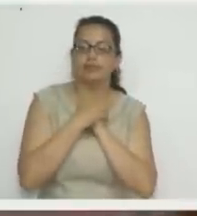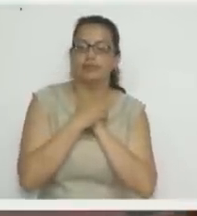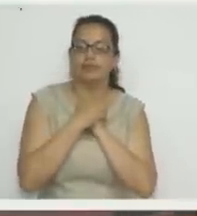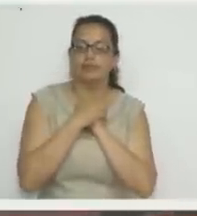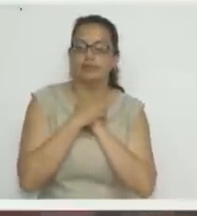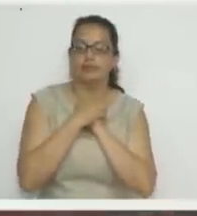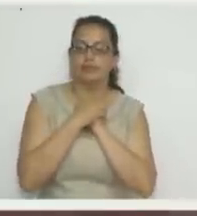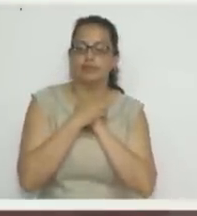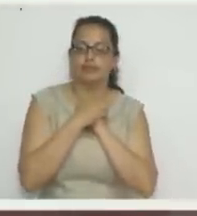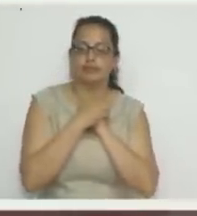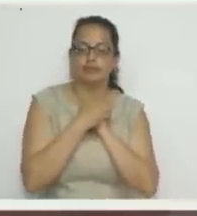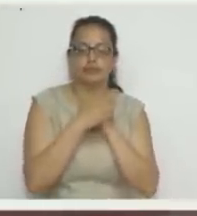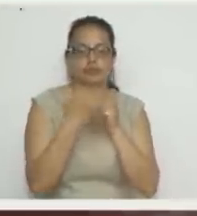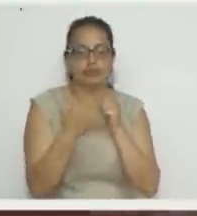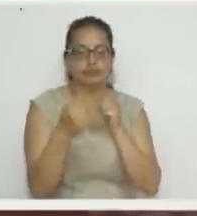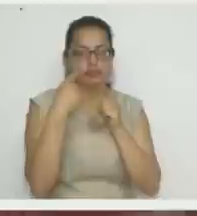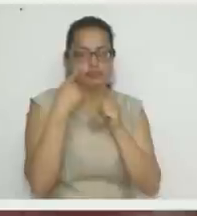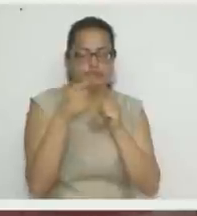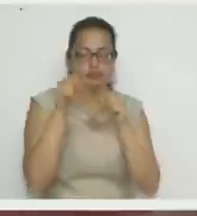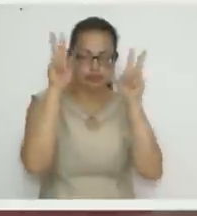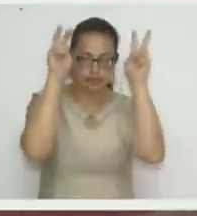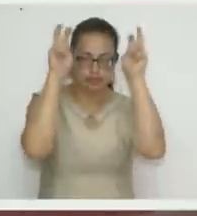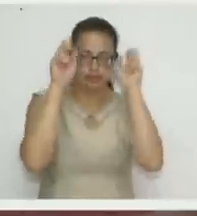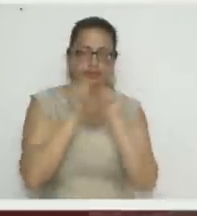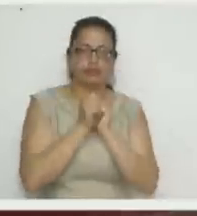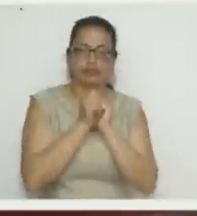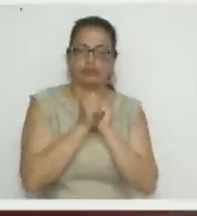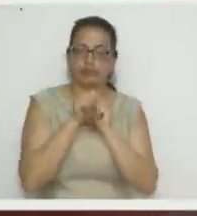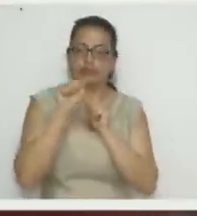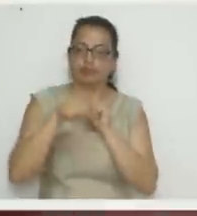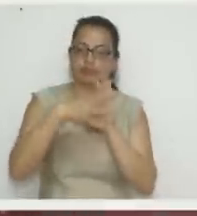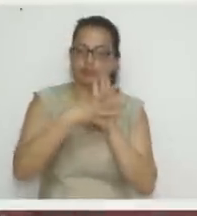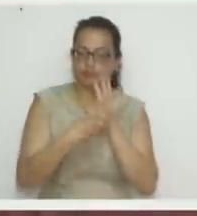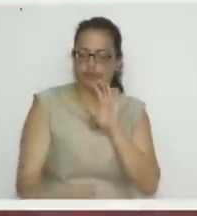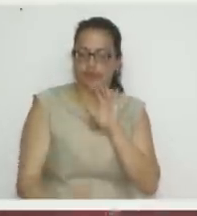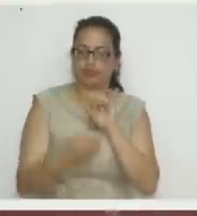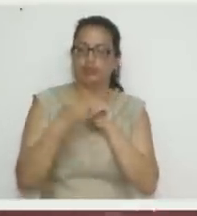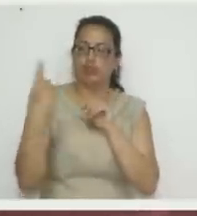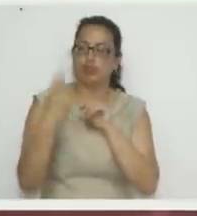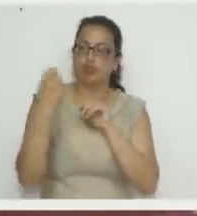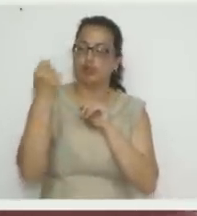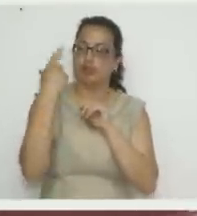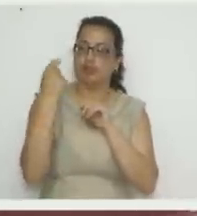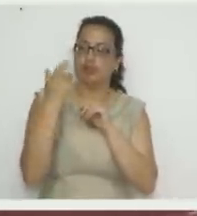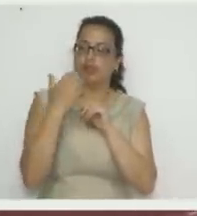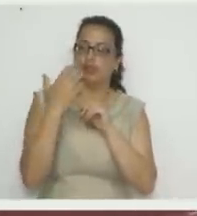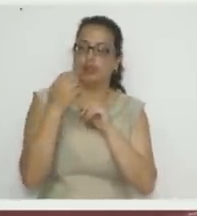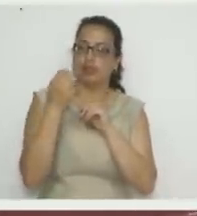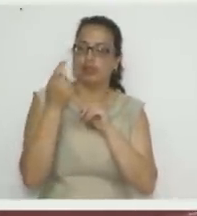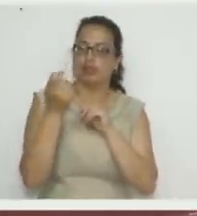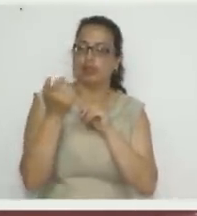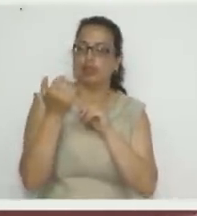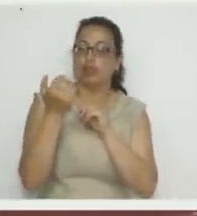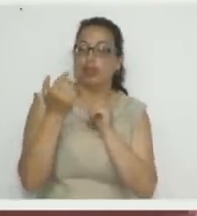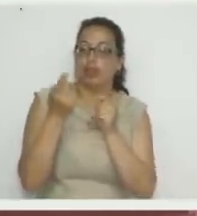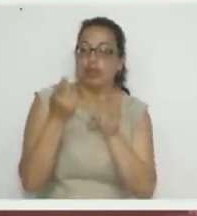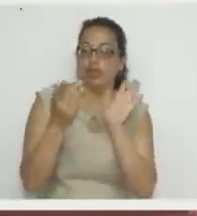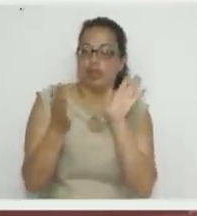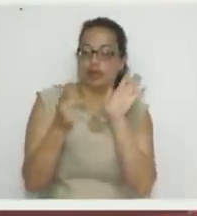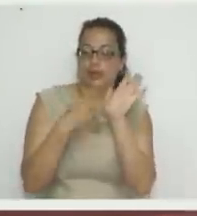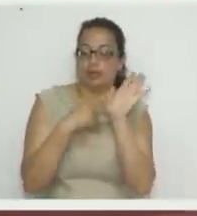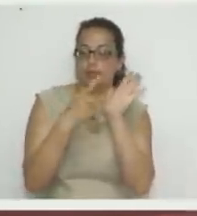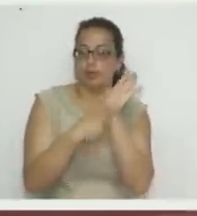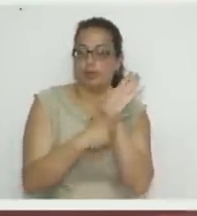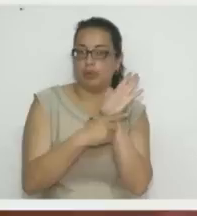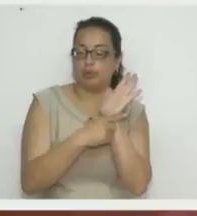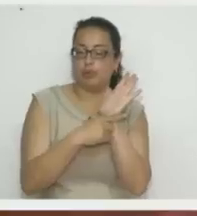Y en los moldes van las orejitas para que ustedes los bajen. Ahí lo único que me hace falta es el puntico blanco, pero no se lo voy